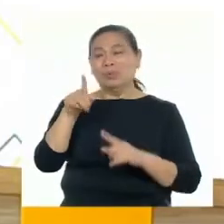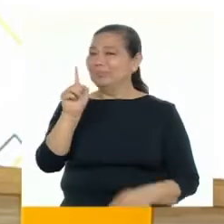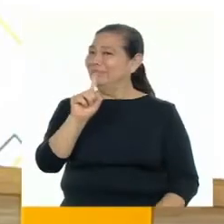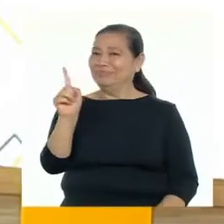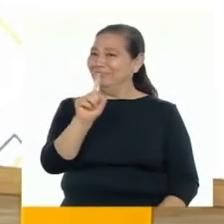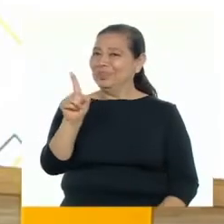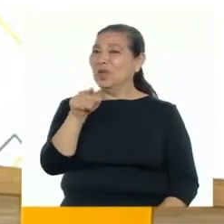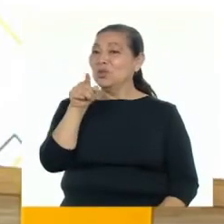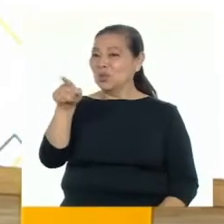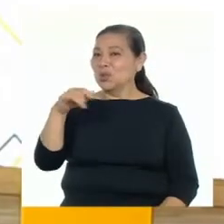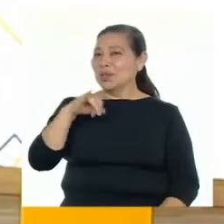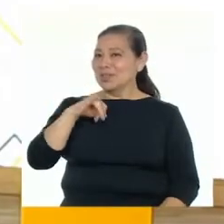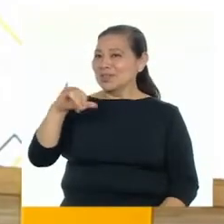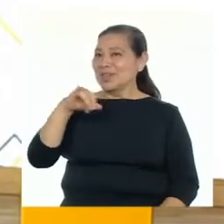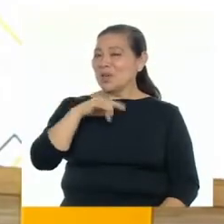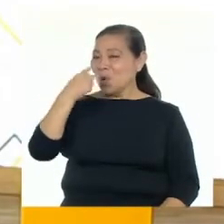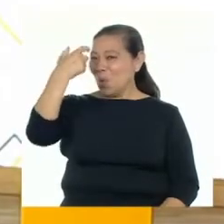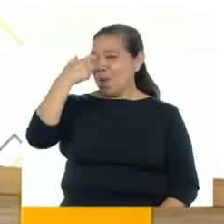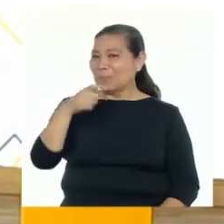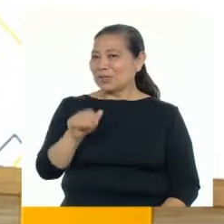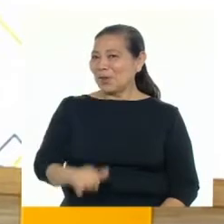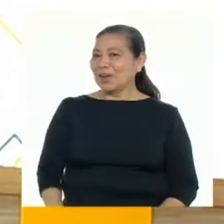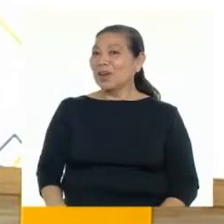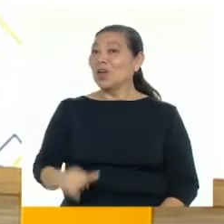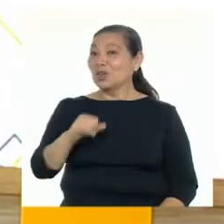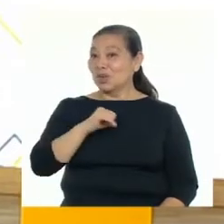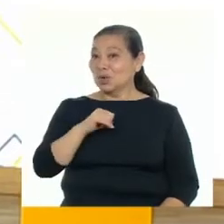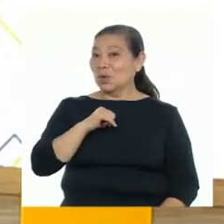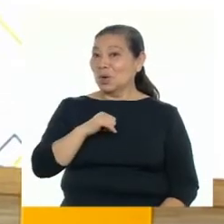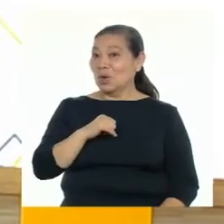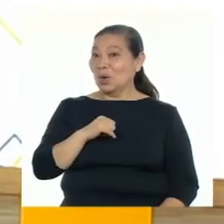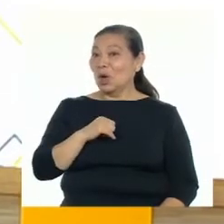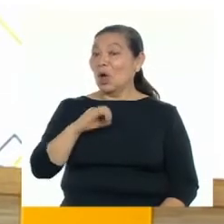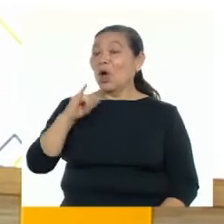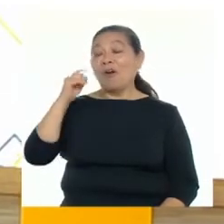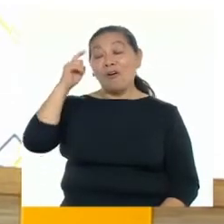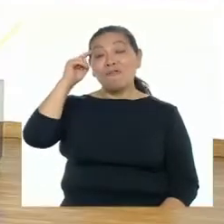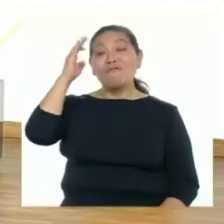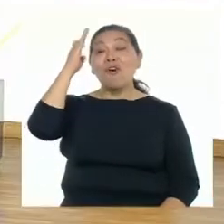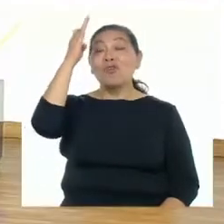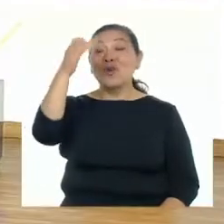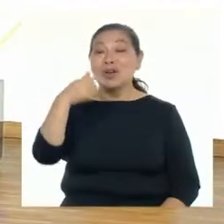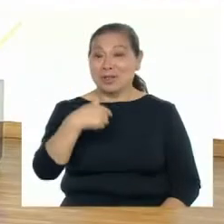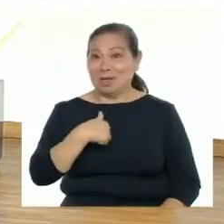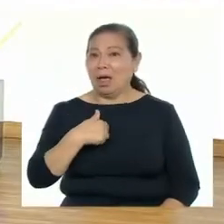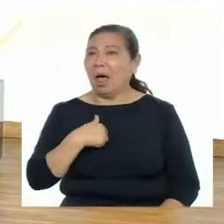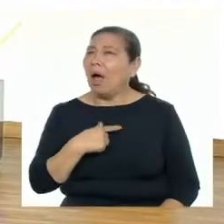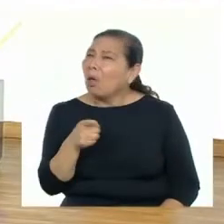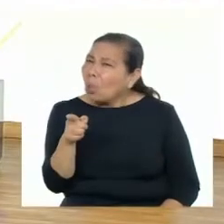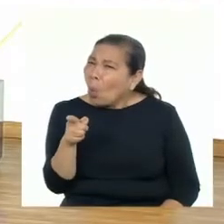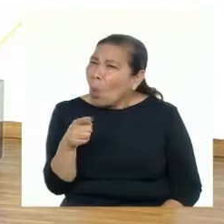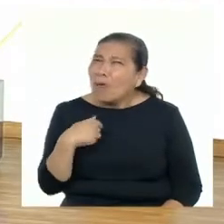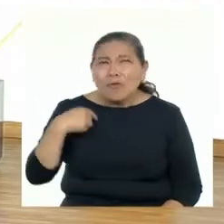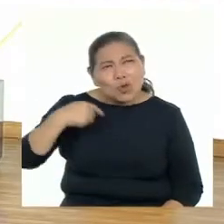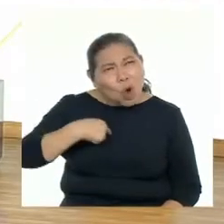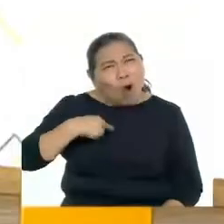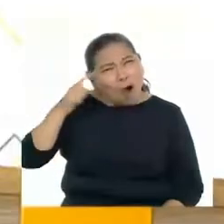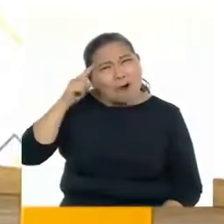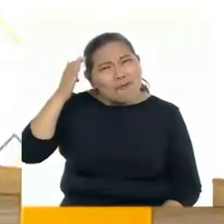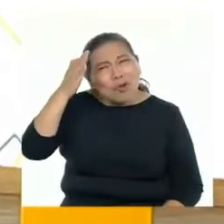Jonathan. Tú y yo somos la misma persona. Yo soy el Jonathan del futuro. ¿El Jonathan del futuro?